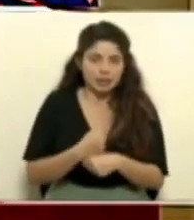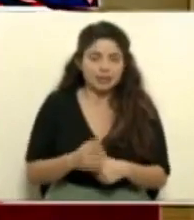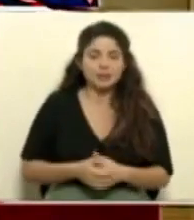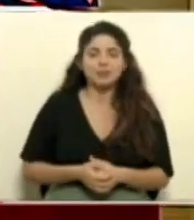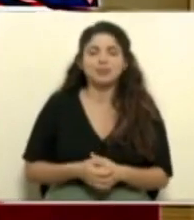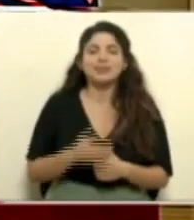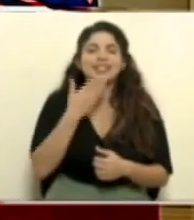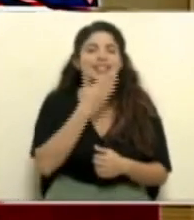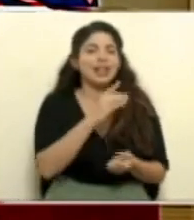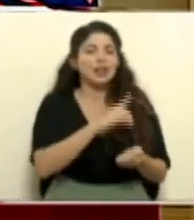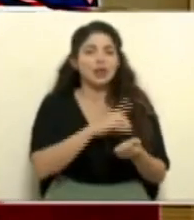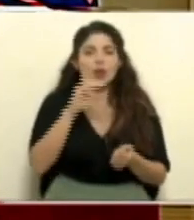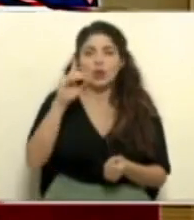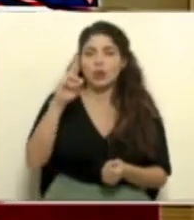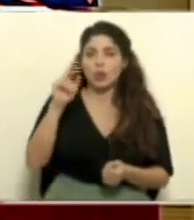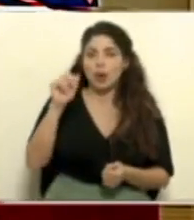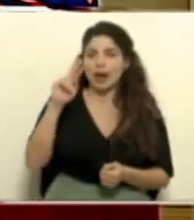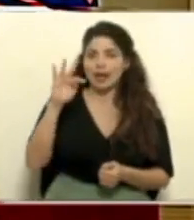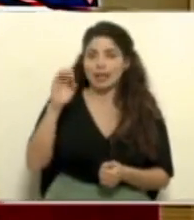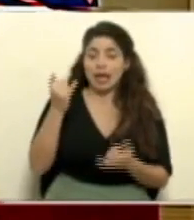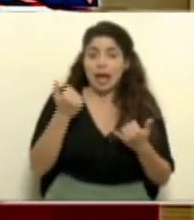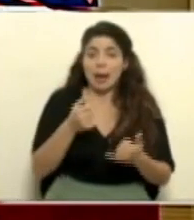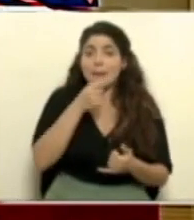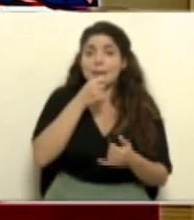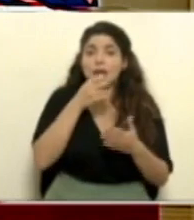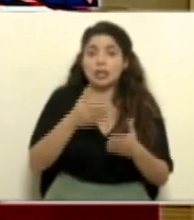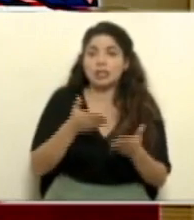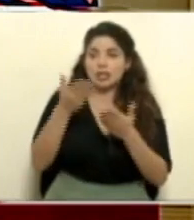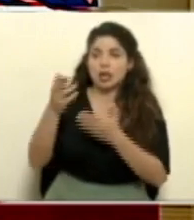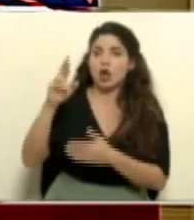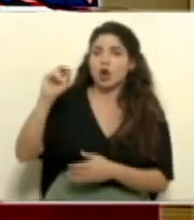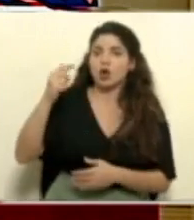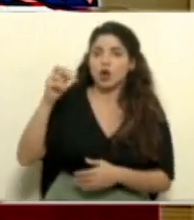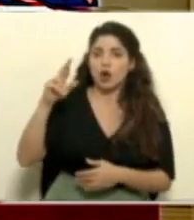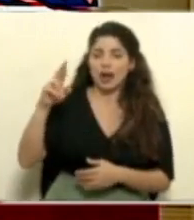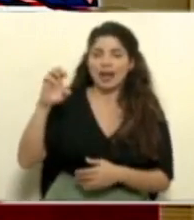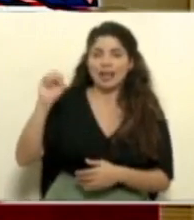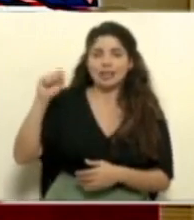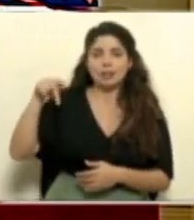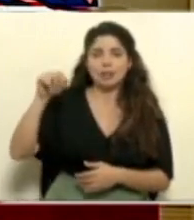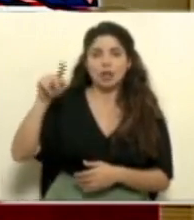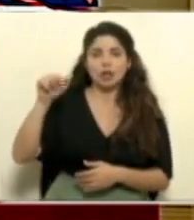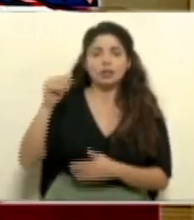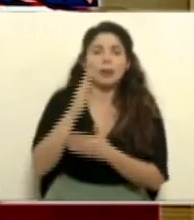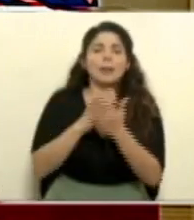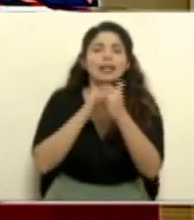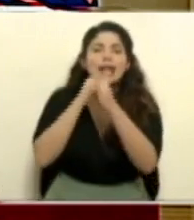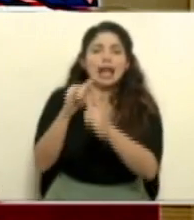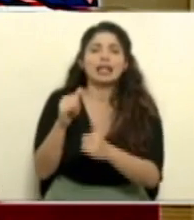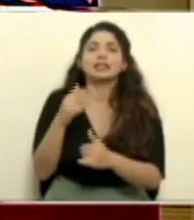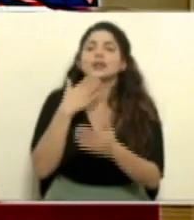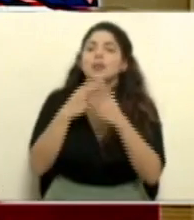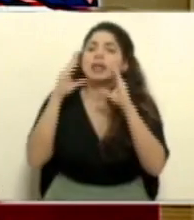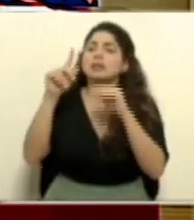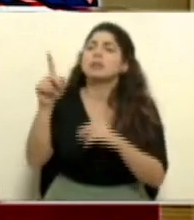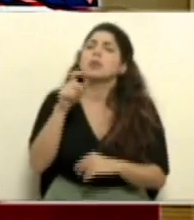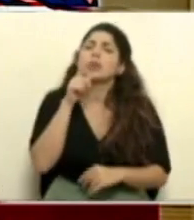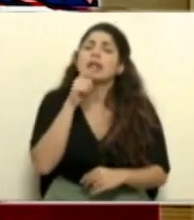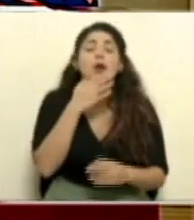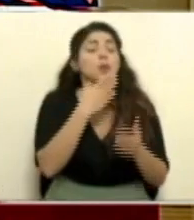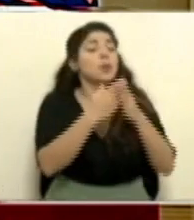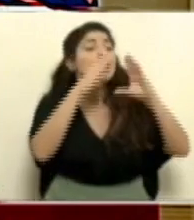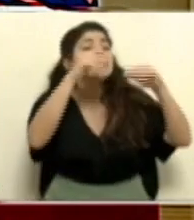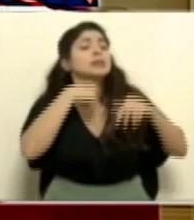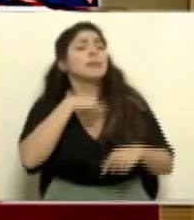siguiente colega es Roger Espinosa de Diario Extra Muy buenas tardes Roger a quien va dirigida a sus consultas Buenas tardes